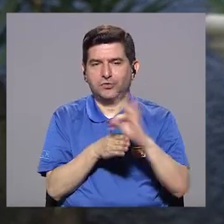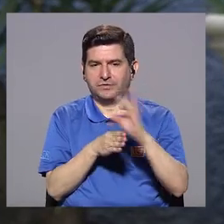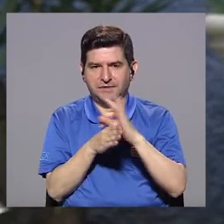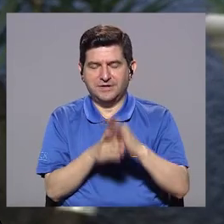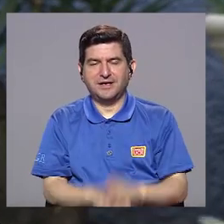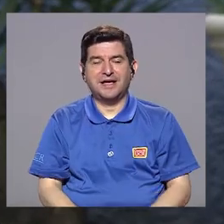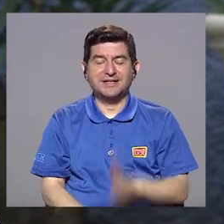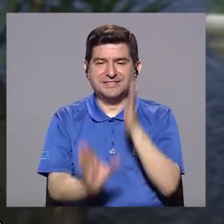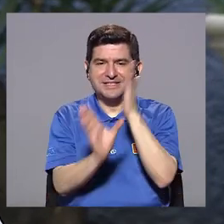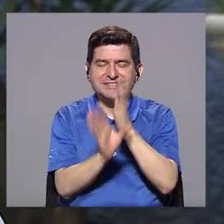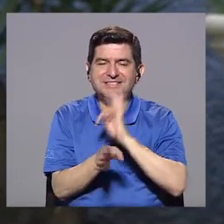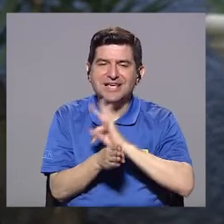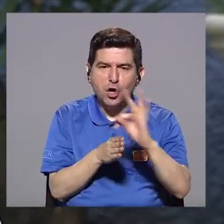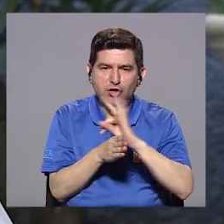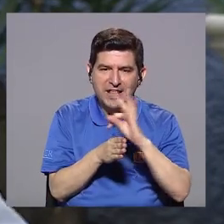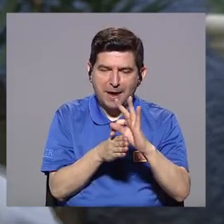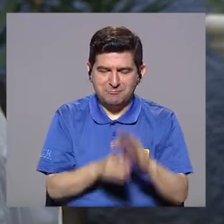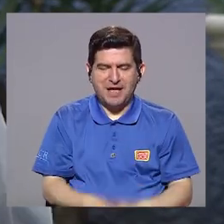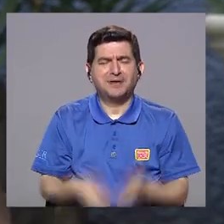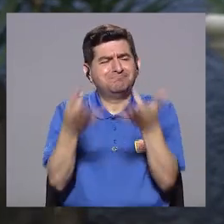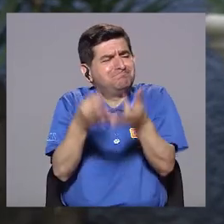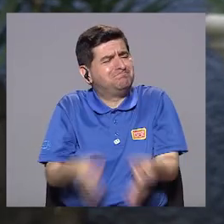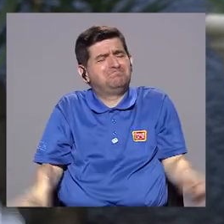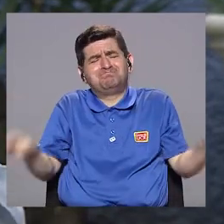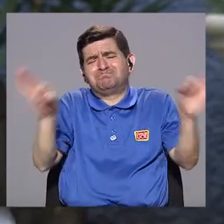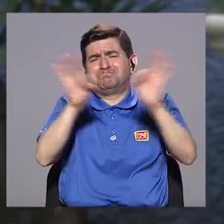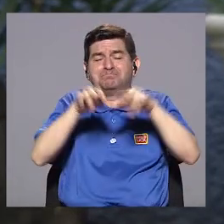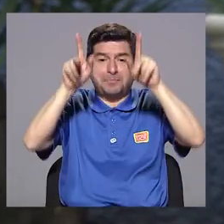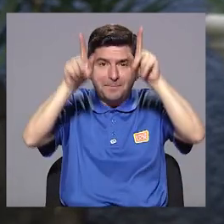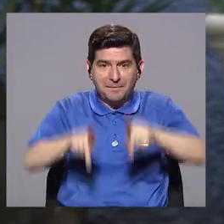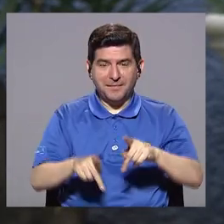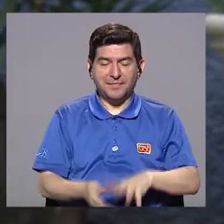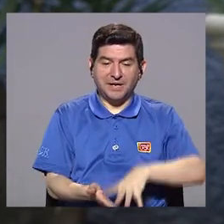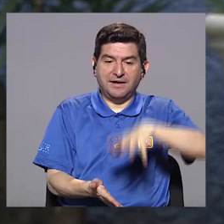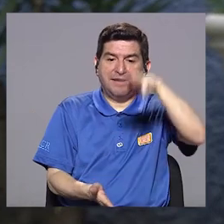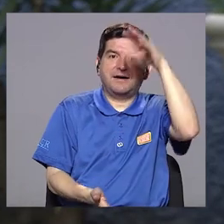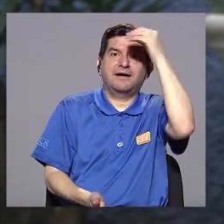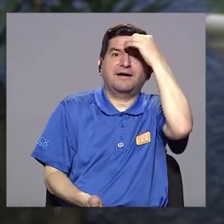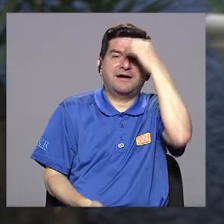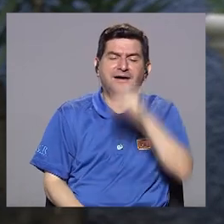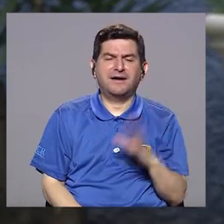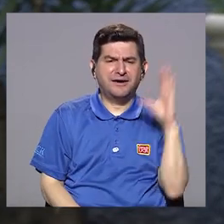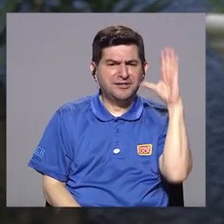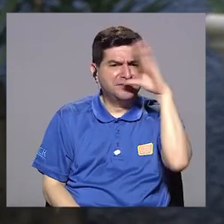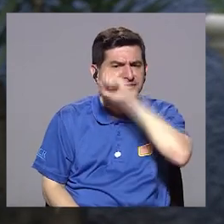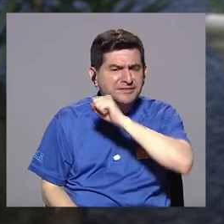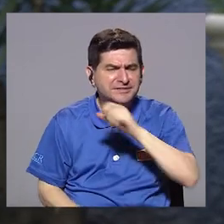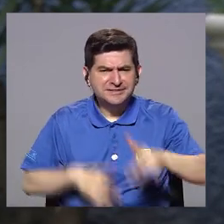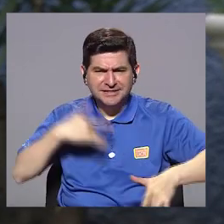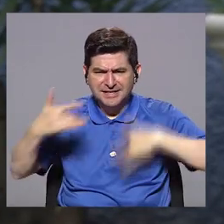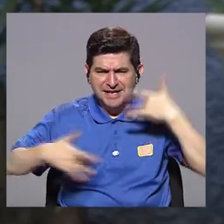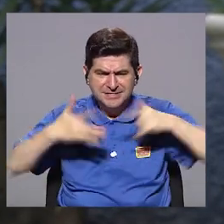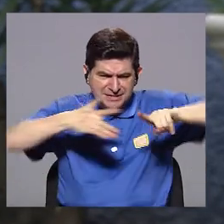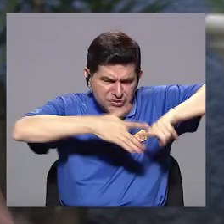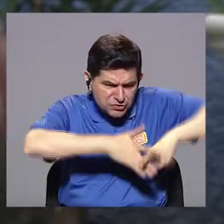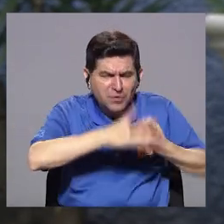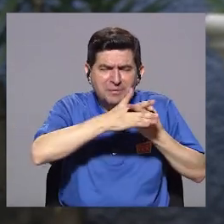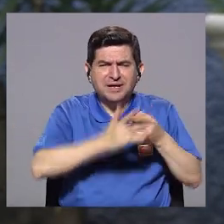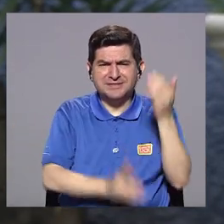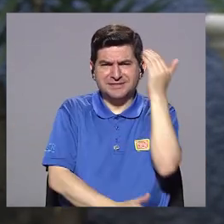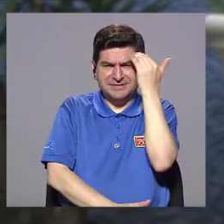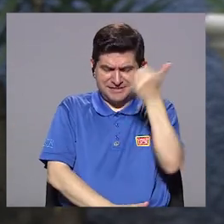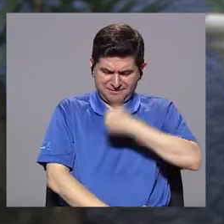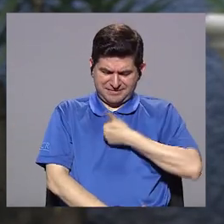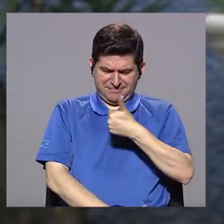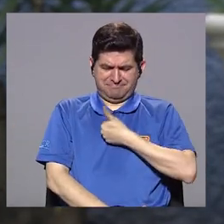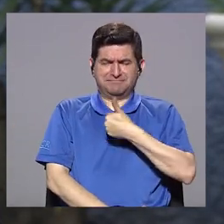tratamiento que es la psicoterapia. La psicoterapia es fundamental para que la persona aprenda a reconocer los síntomas desencadenantes, aprenda a